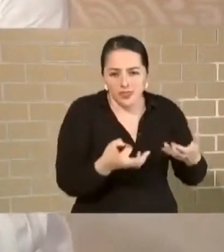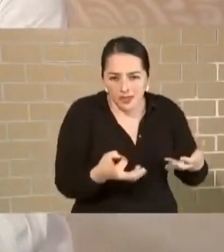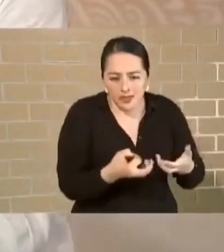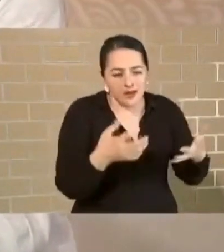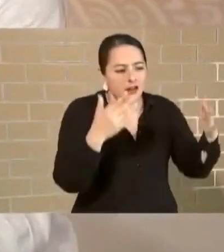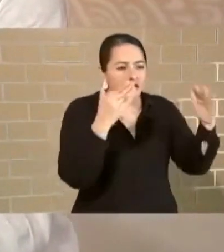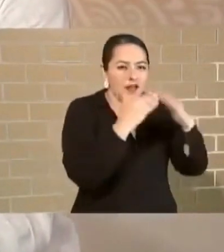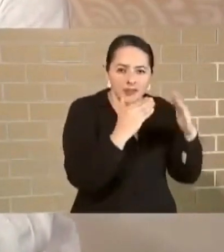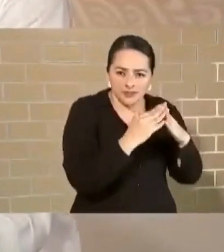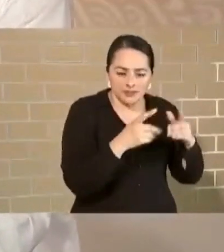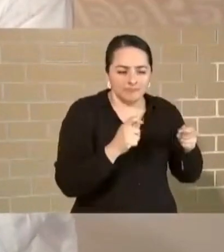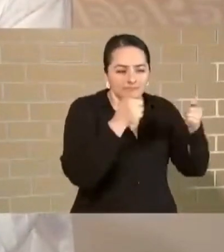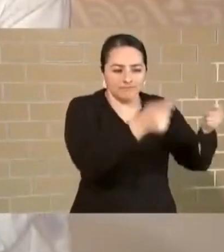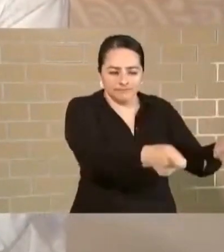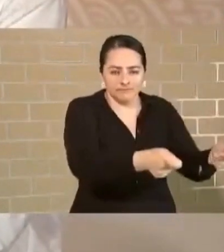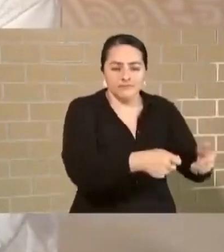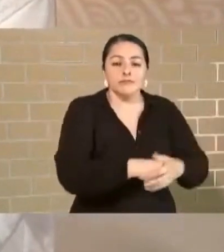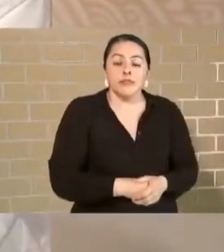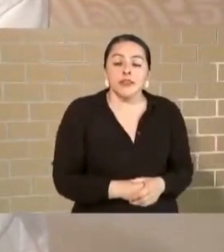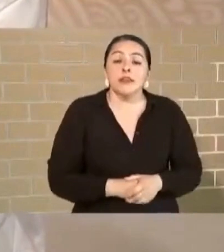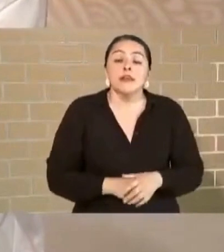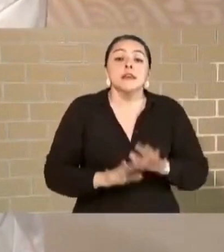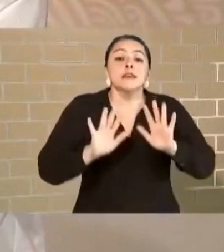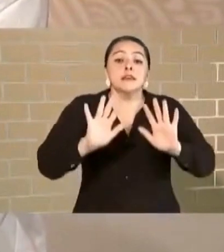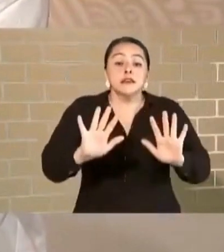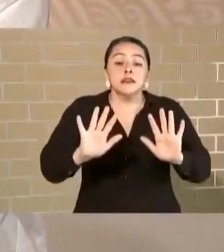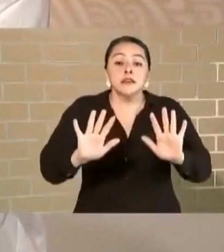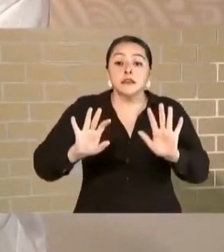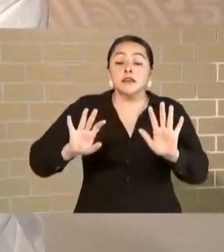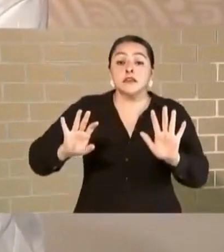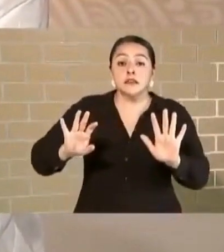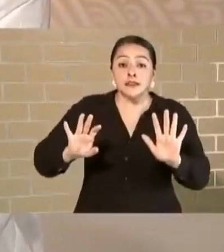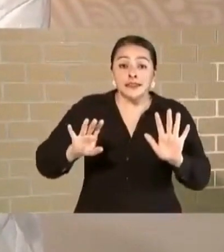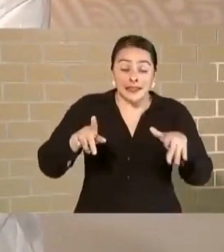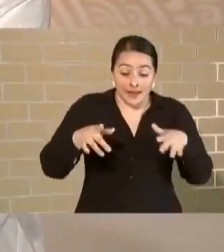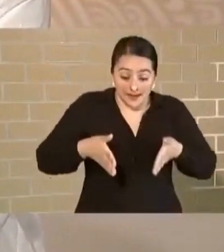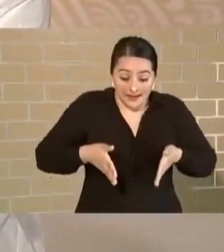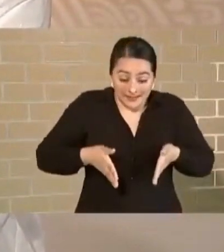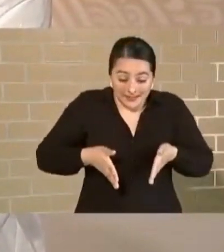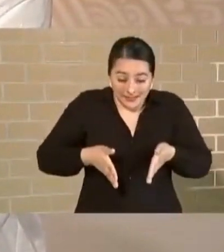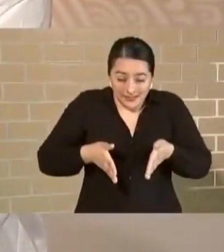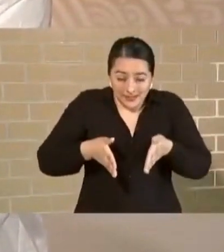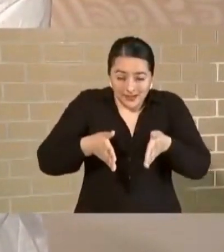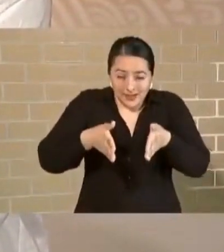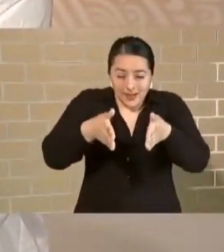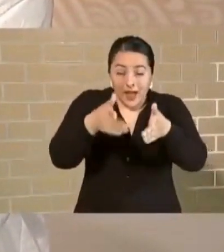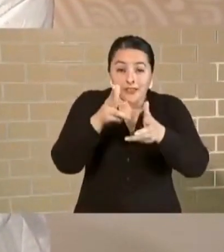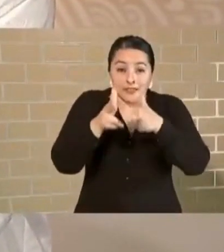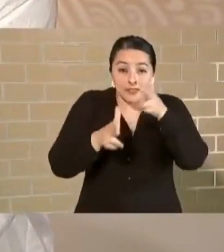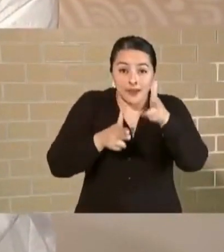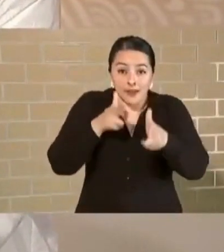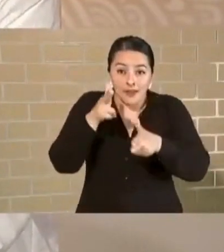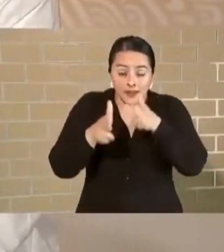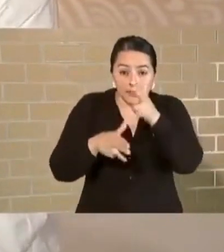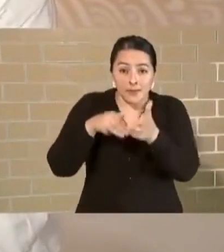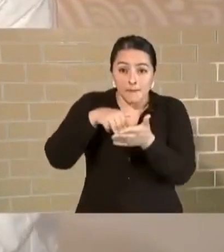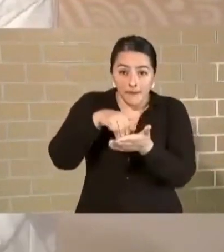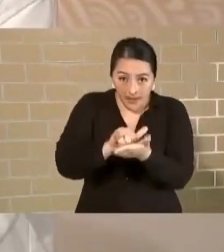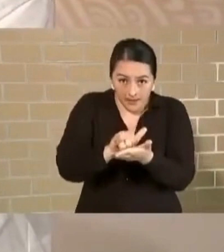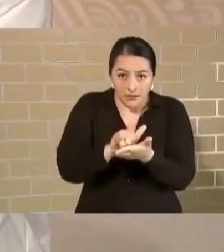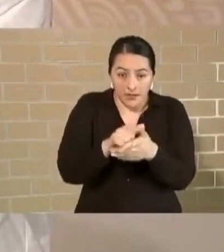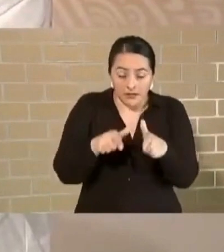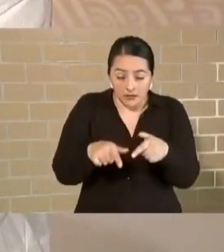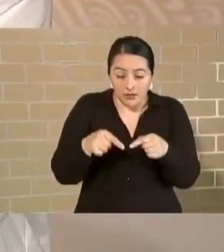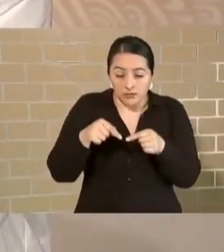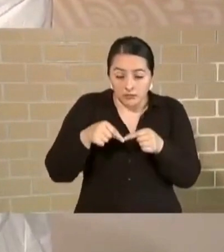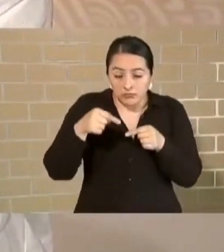estaciones del Tren Maya va a haber una inversión para el mejoramiento urbano.